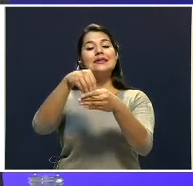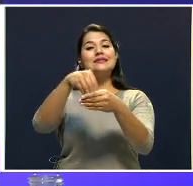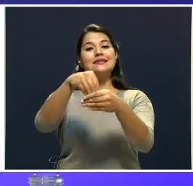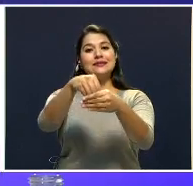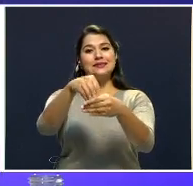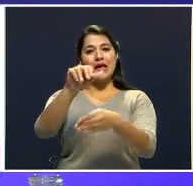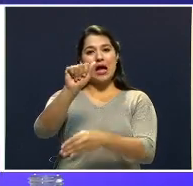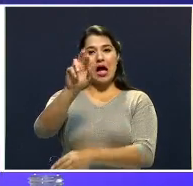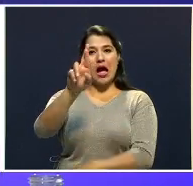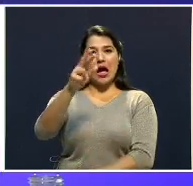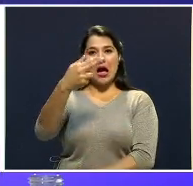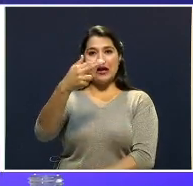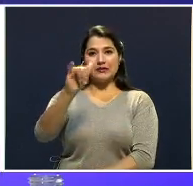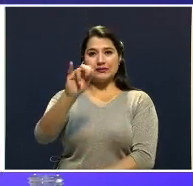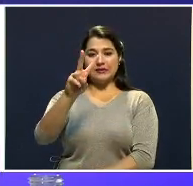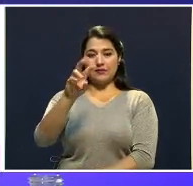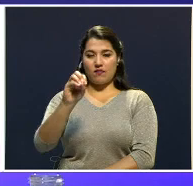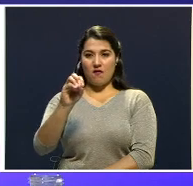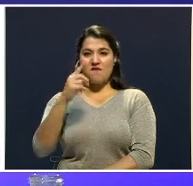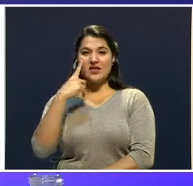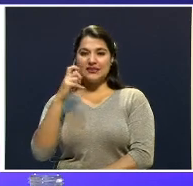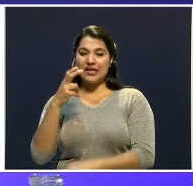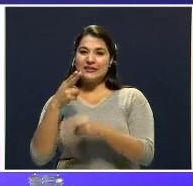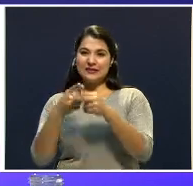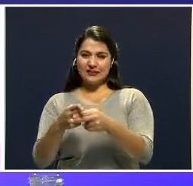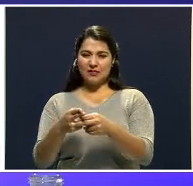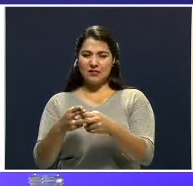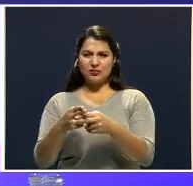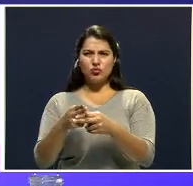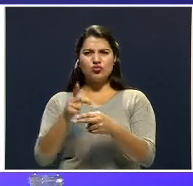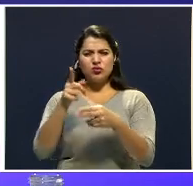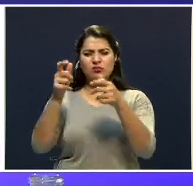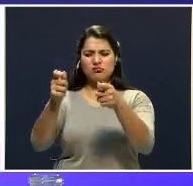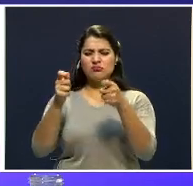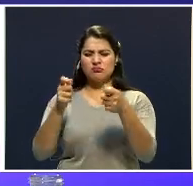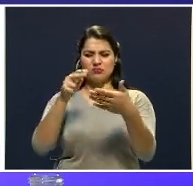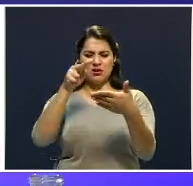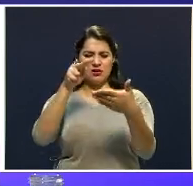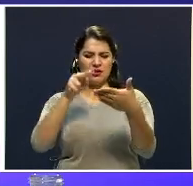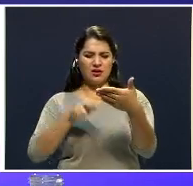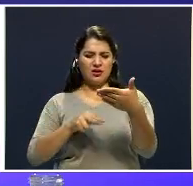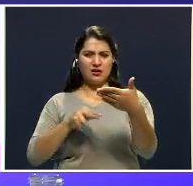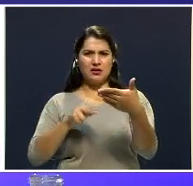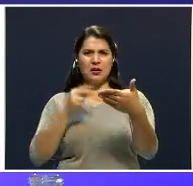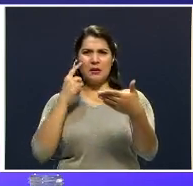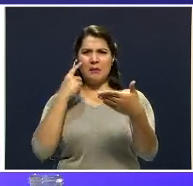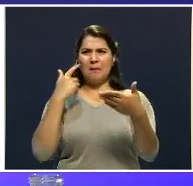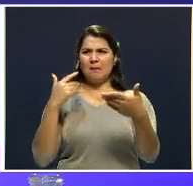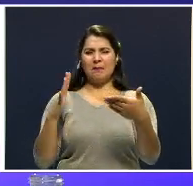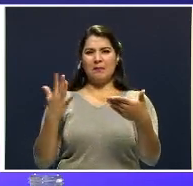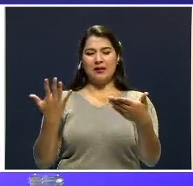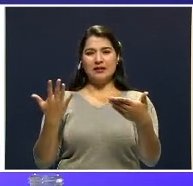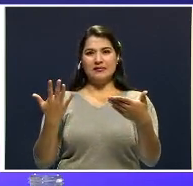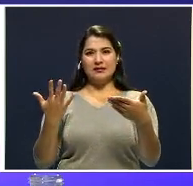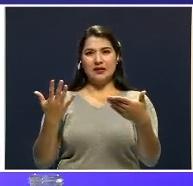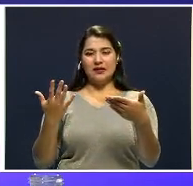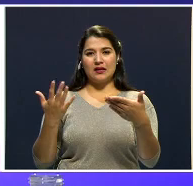en donde, si usted lo lee, más parece una pieza de la defensoría, de la defensa pública,